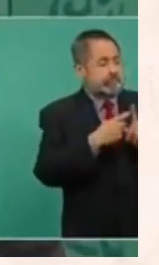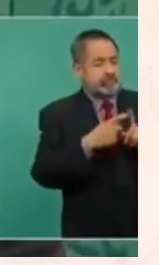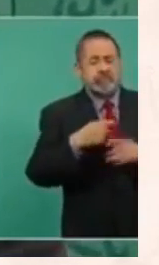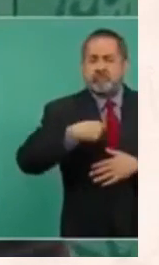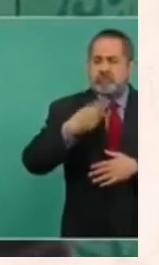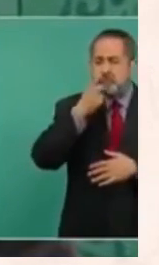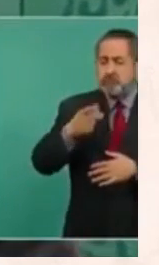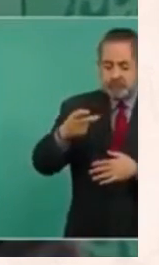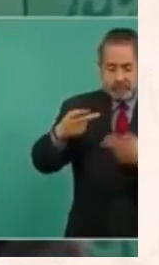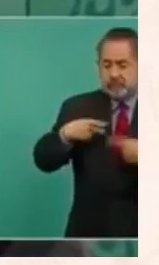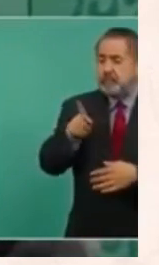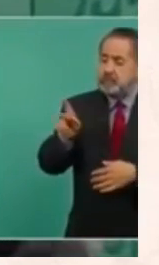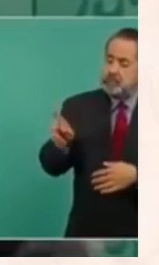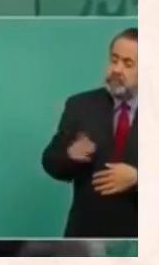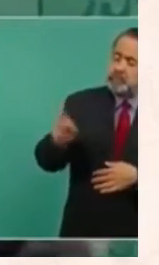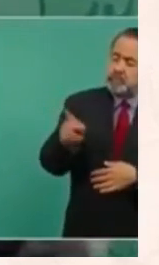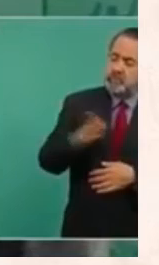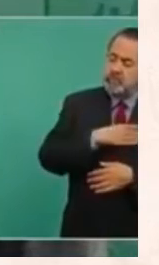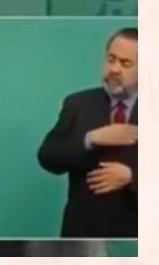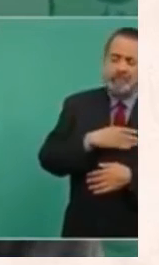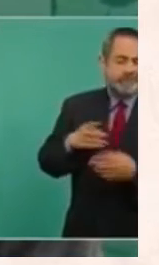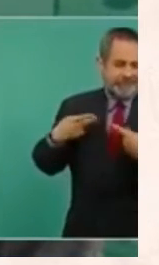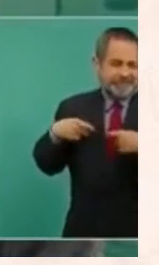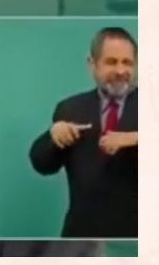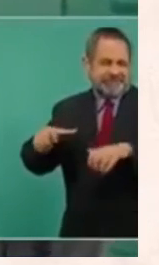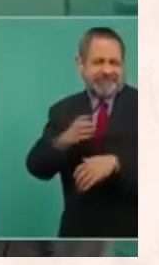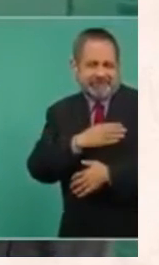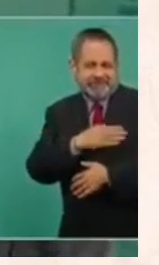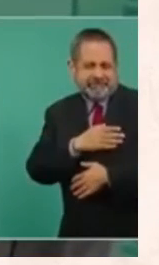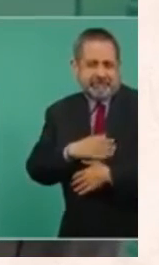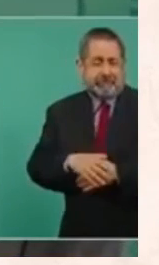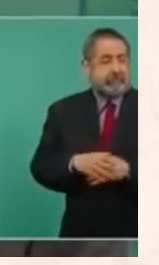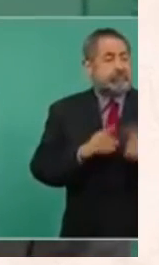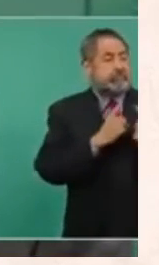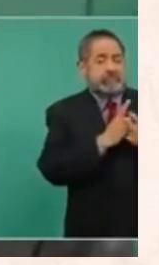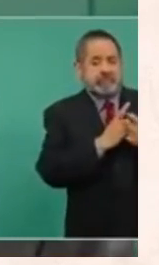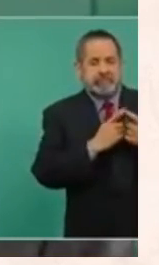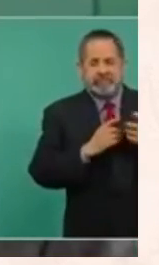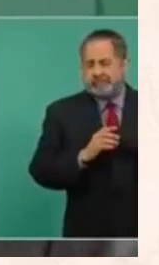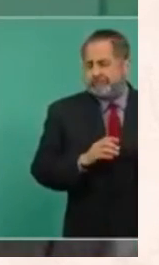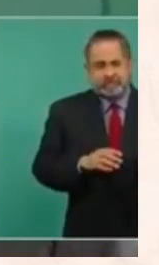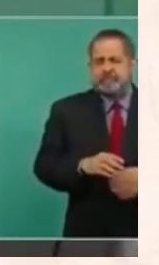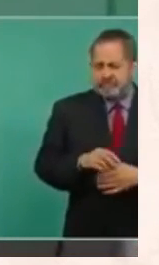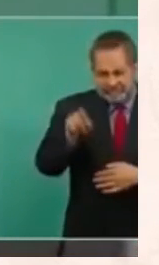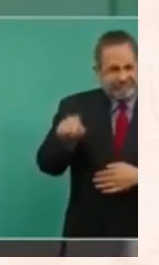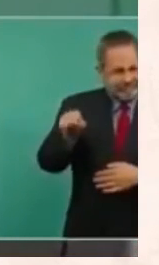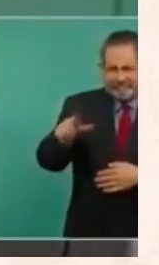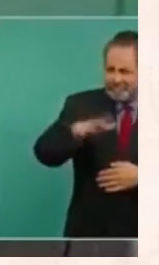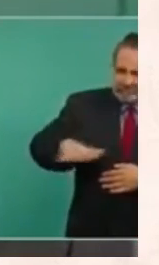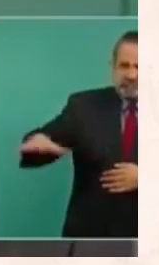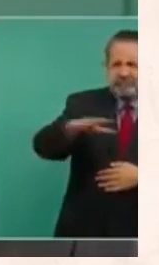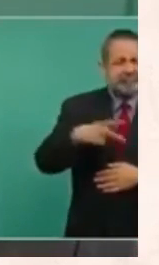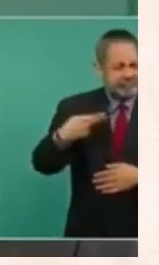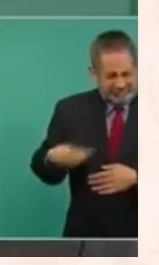el pueblo bueno. si no fuera, si no tuviésemos esa gran